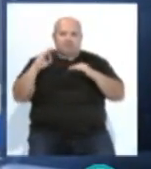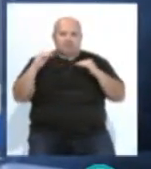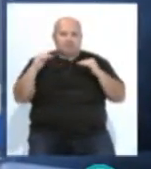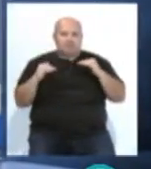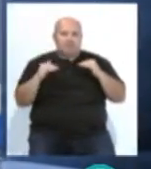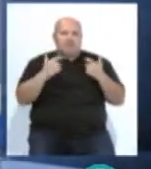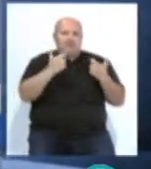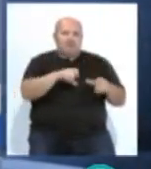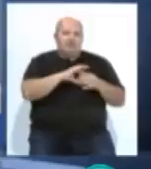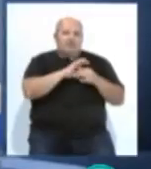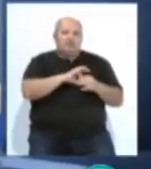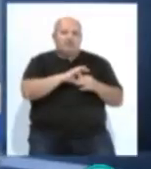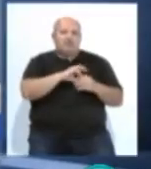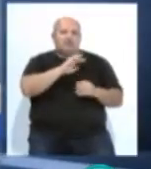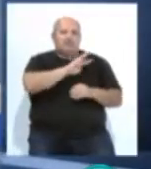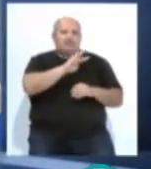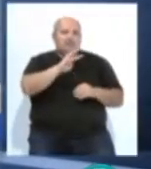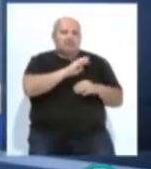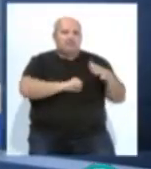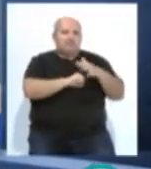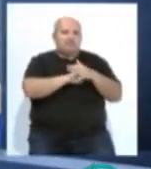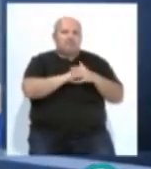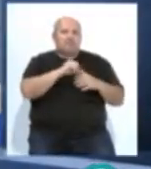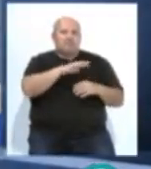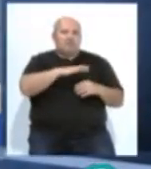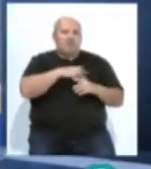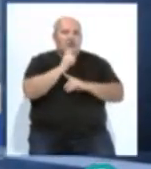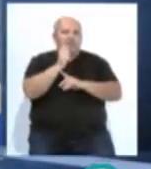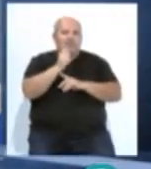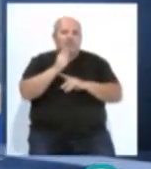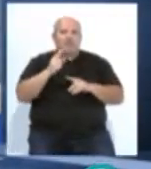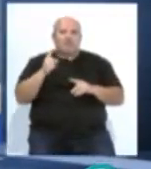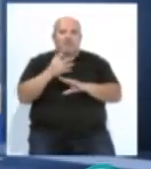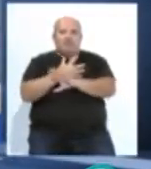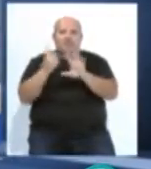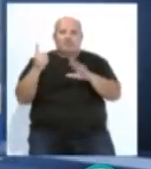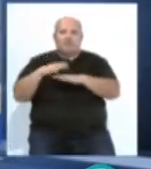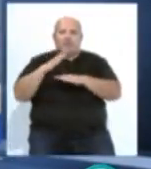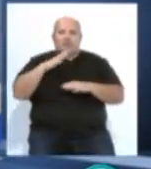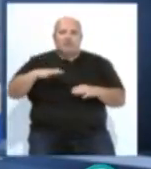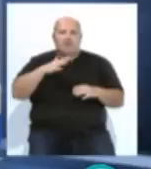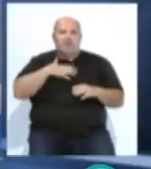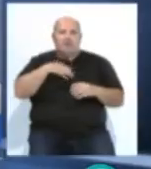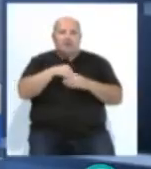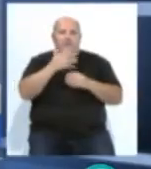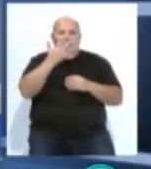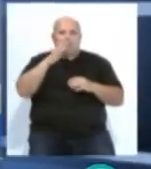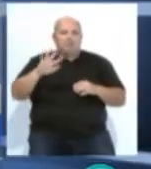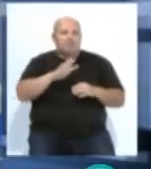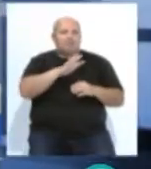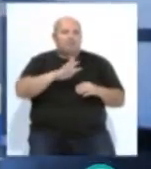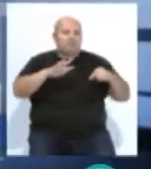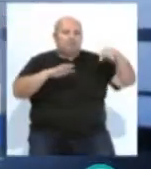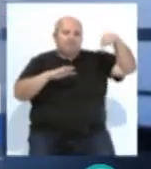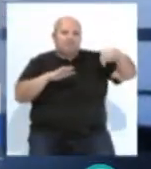fluctuarán entre los 33 grados de máxima en Olvera y los 16 grados de mínima. Los vientos soplarán del